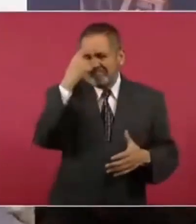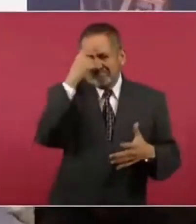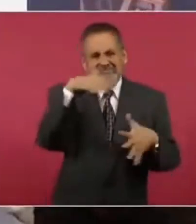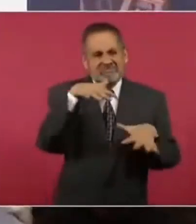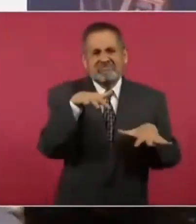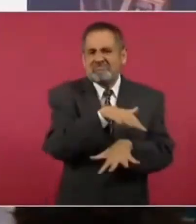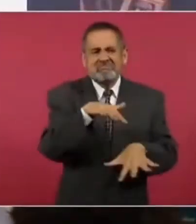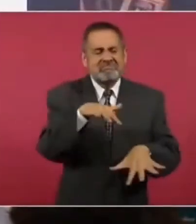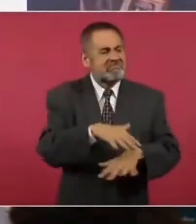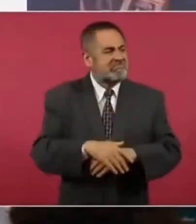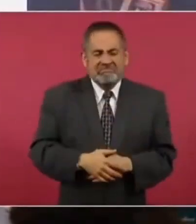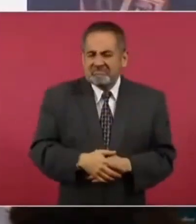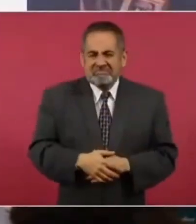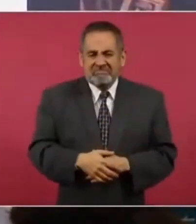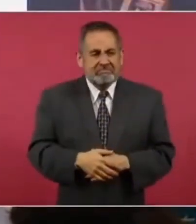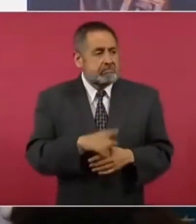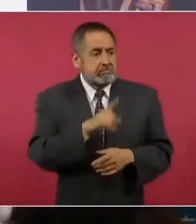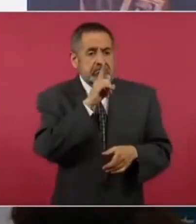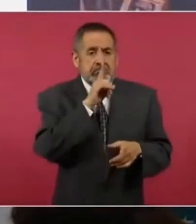y cautiva